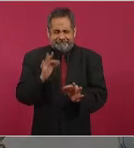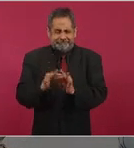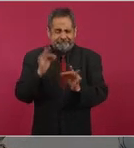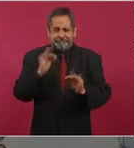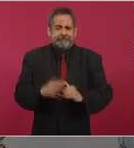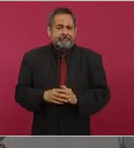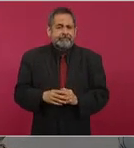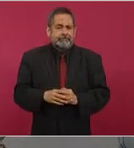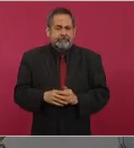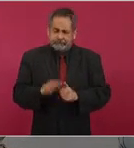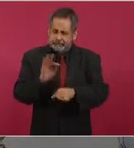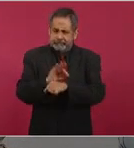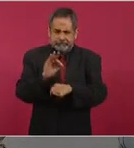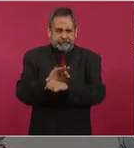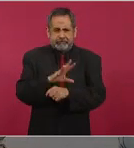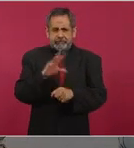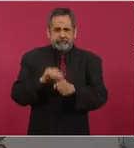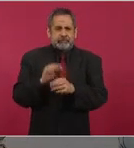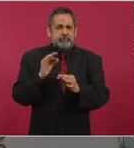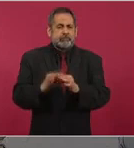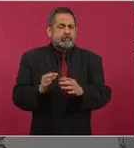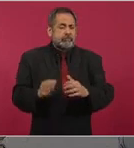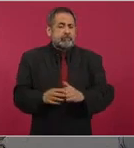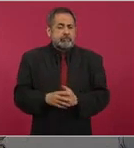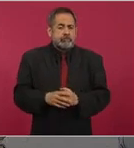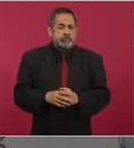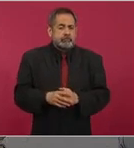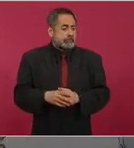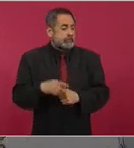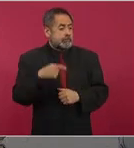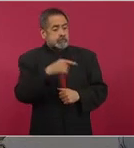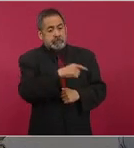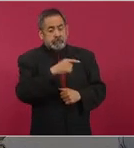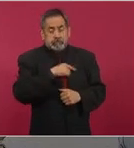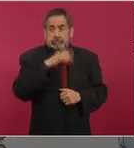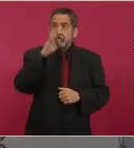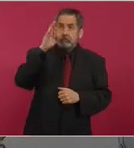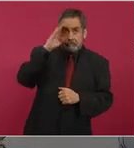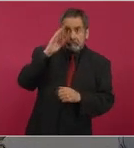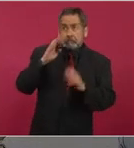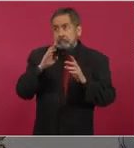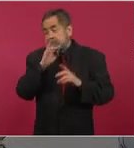se va a proteger. Pero a ellos que les preocupan los cenotes,